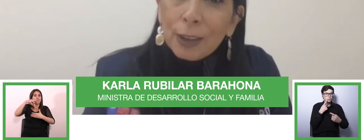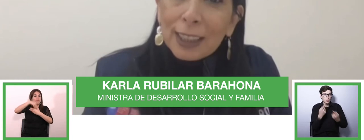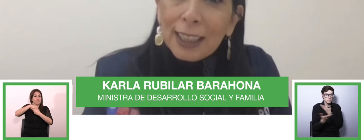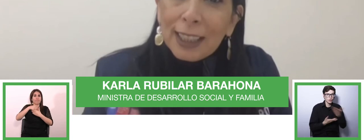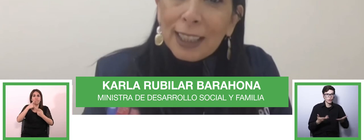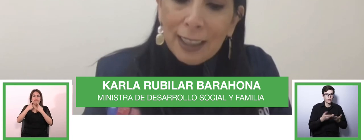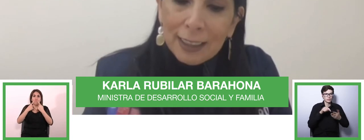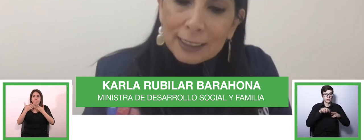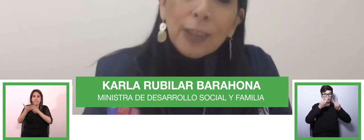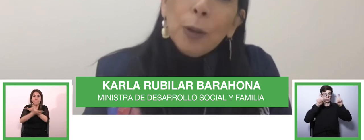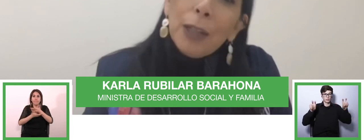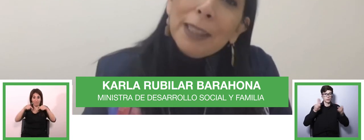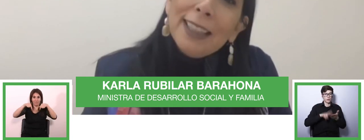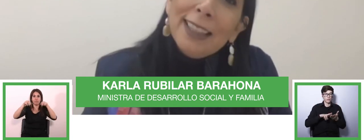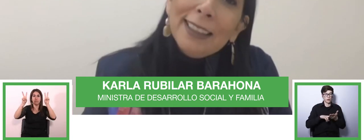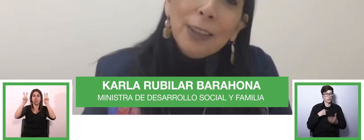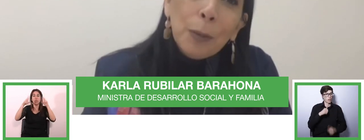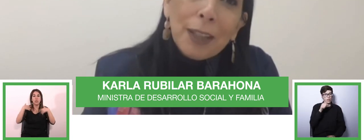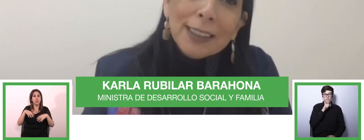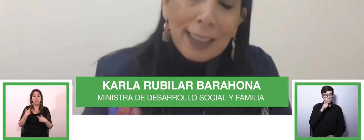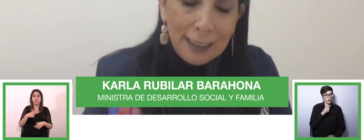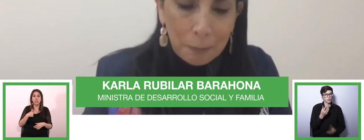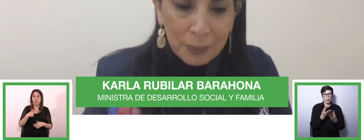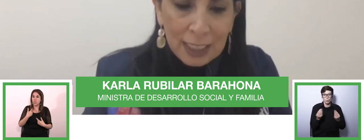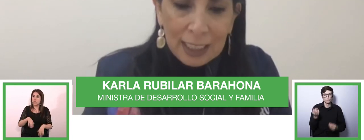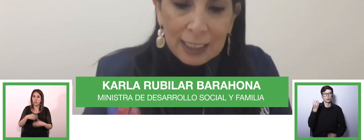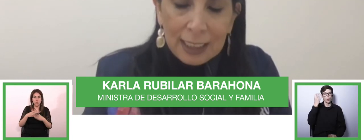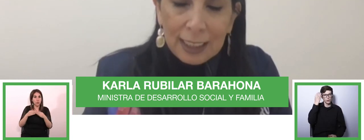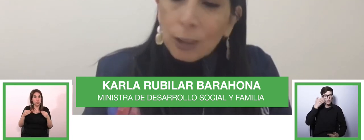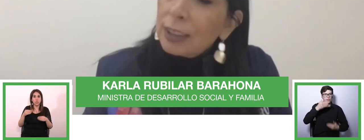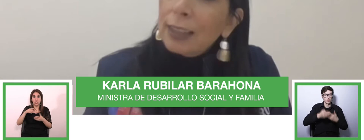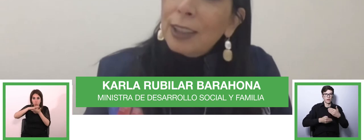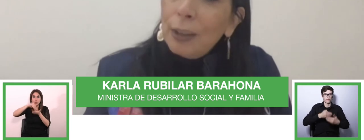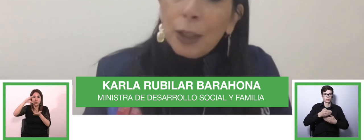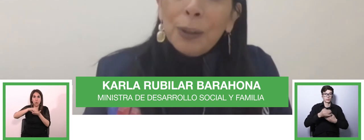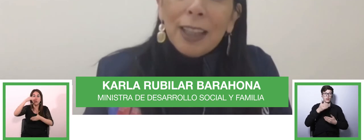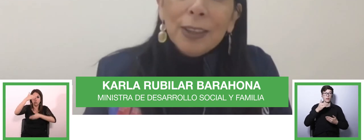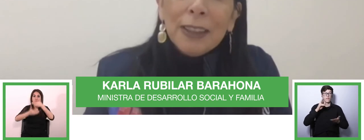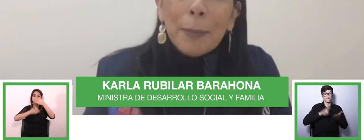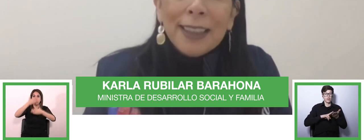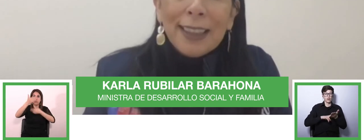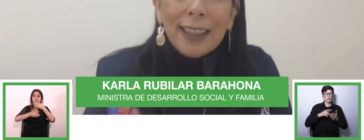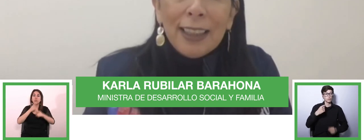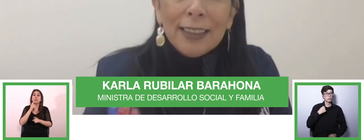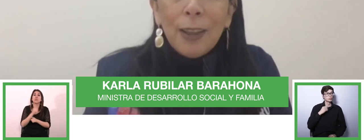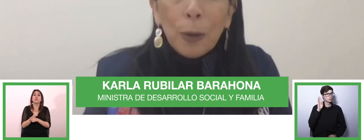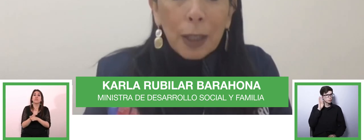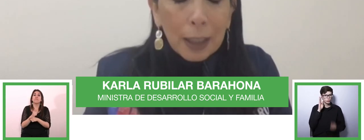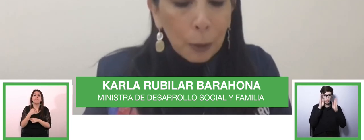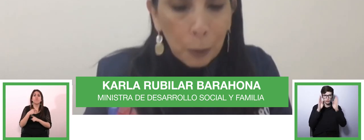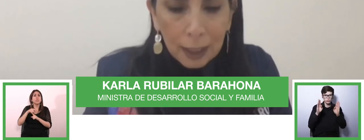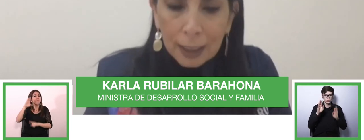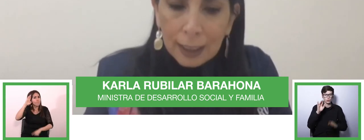tema que nos queda tanto por aprender tanto por avanzar y lo cierto es que lo he escuchado atentamente y sin